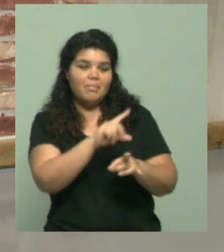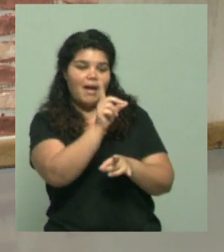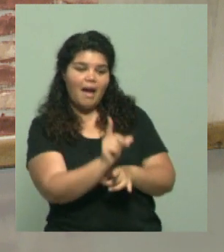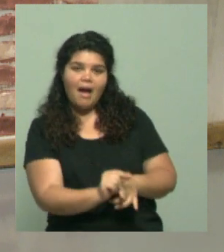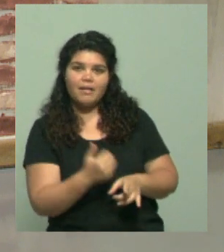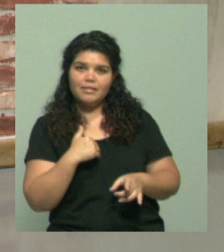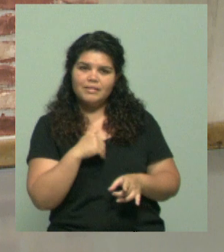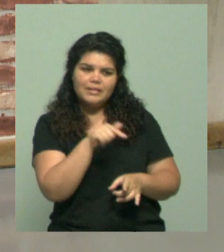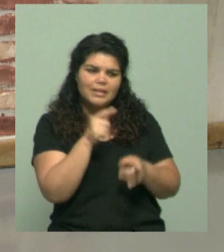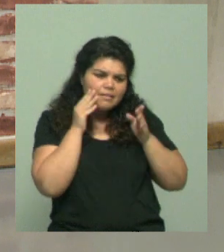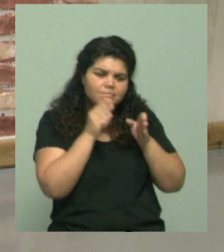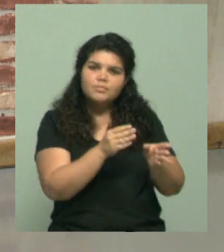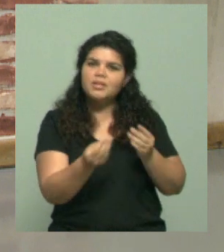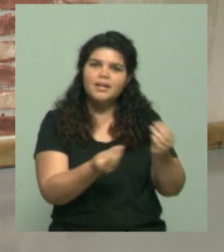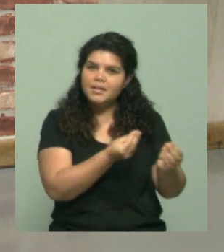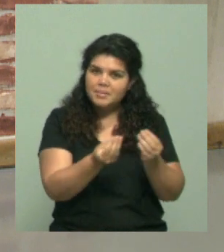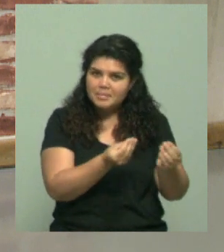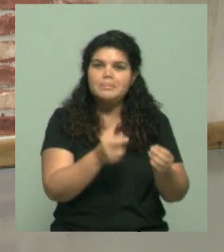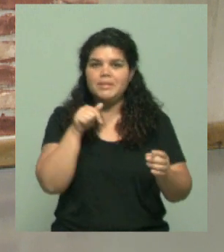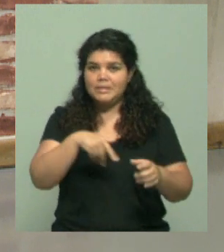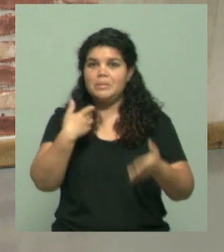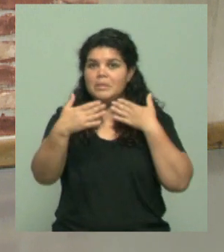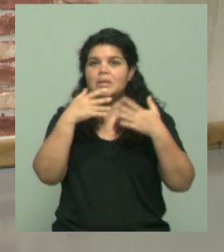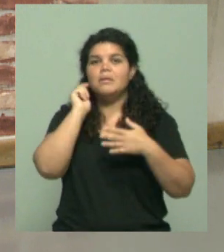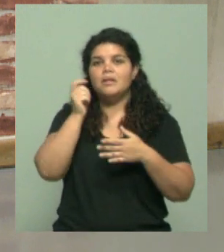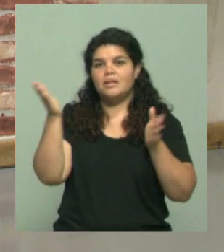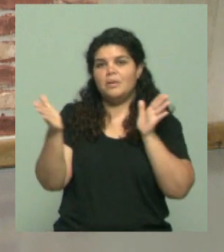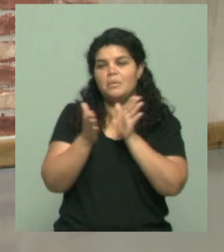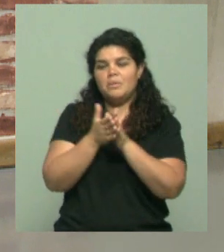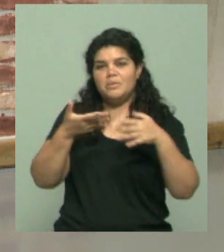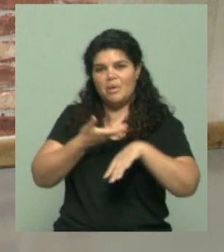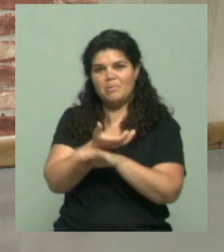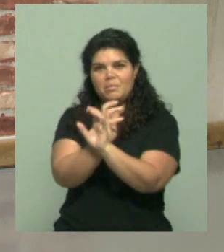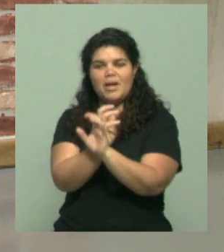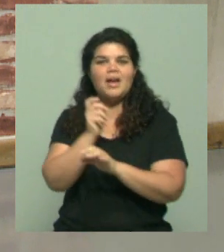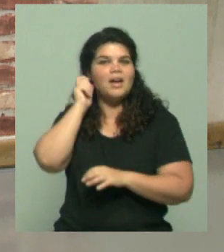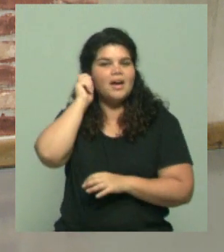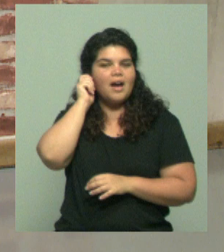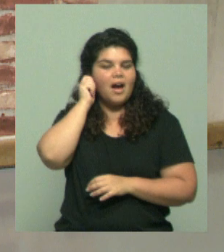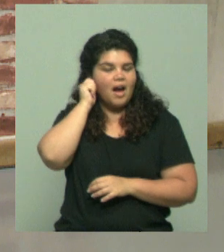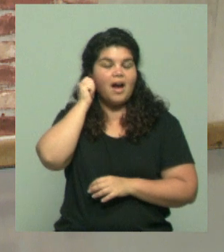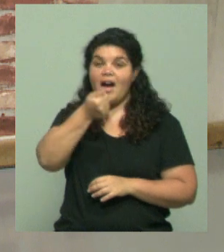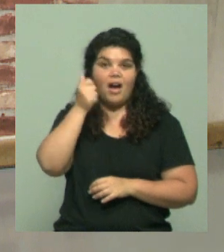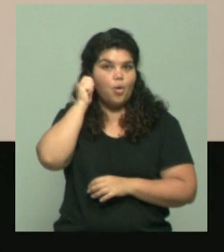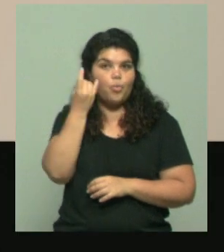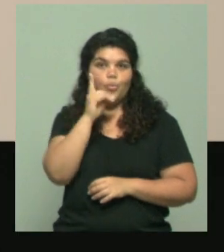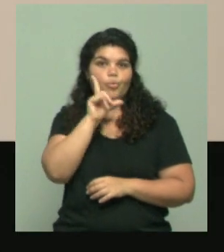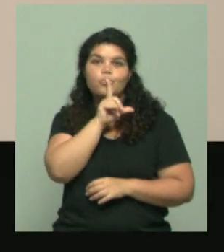Argentina, lo vamos a hacer con Augusto Grill y Fox, que ya lo tenemos ahí en una videollamada. Augusto, ¿cómo estás? Bienvenido.